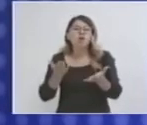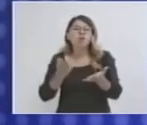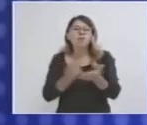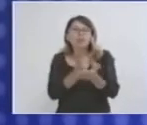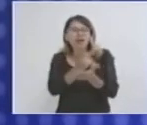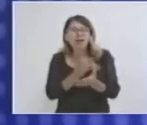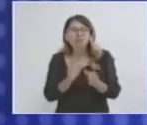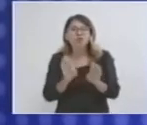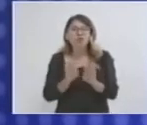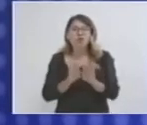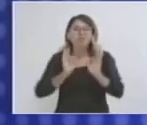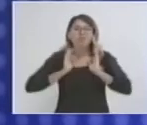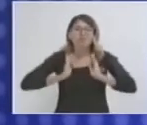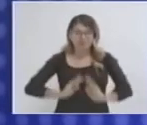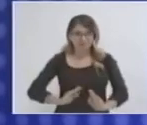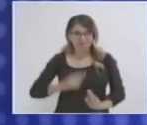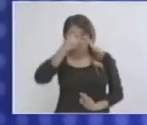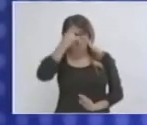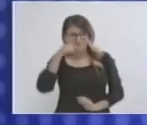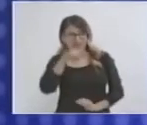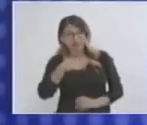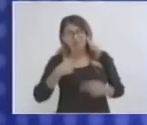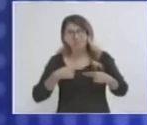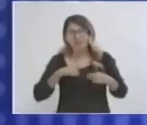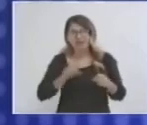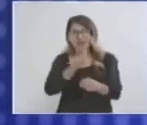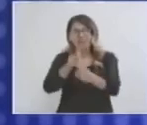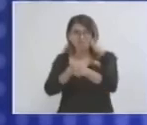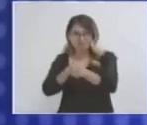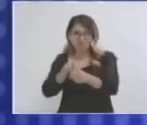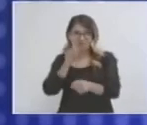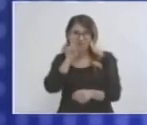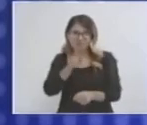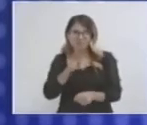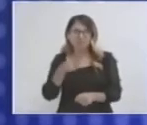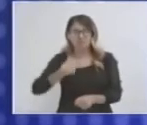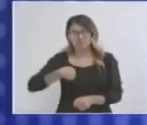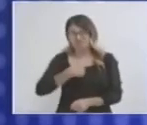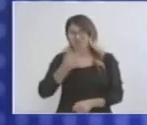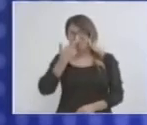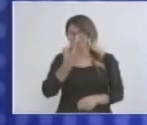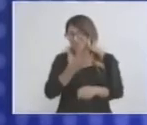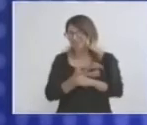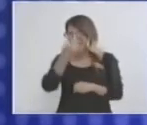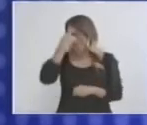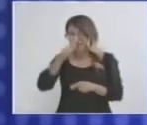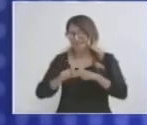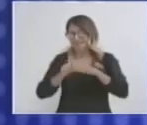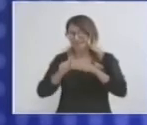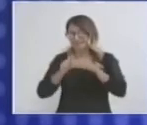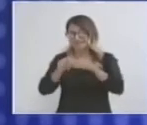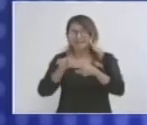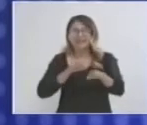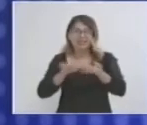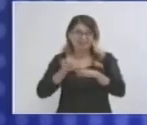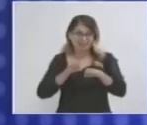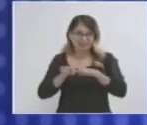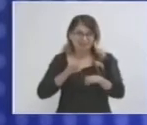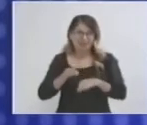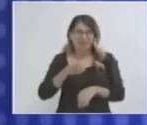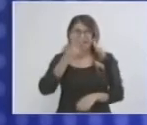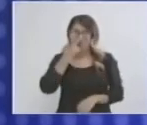parte de los afiliados de nuestra industria. Tenemos, por esto mismo, una gran responsabilidad para seguir trabajando en la